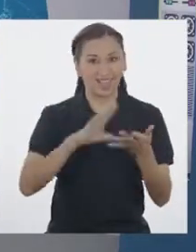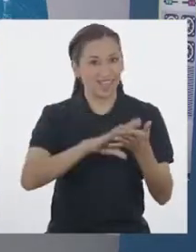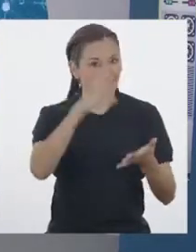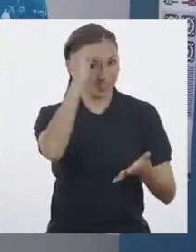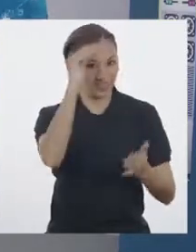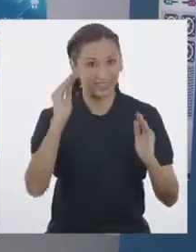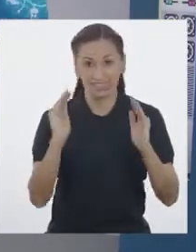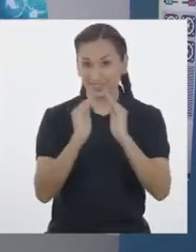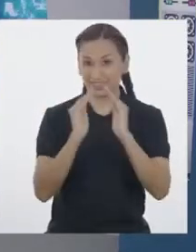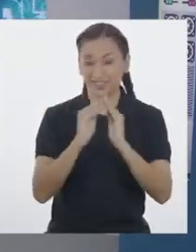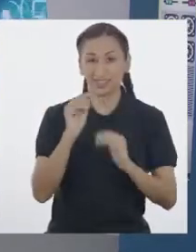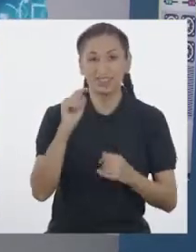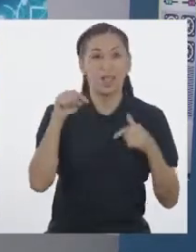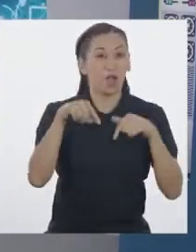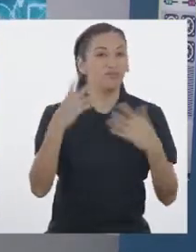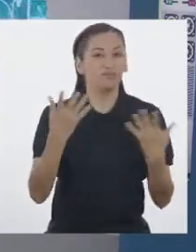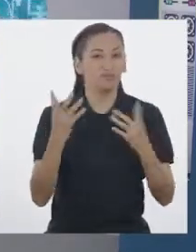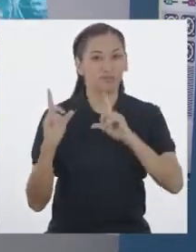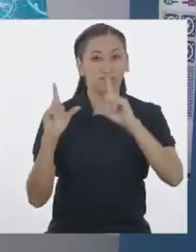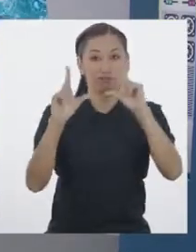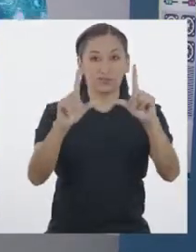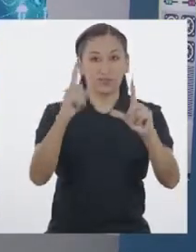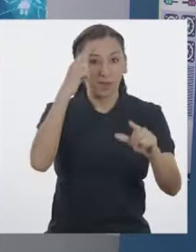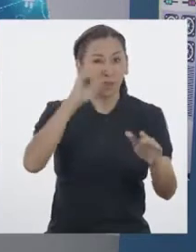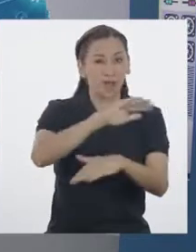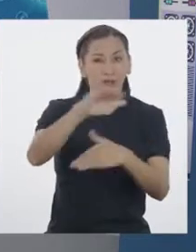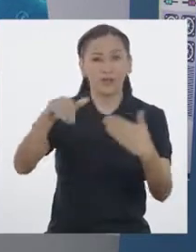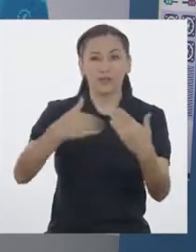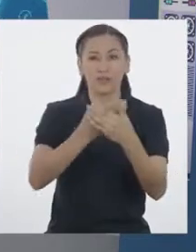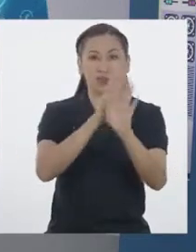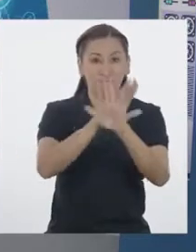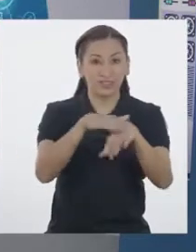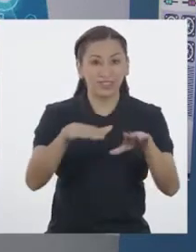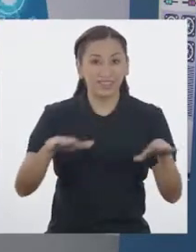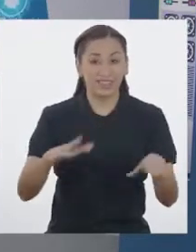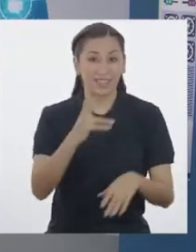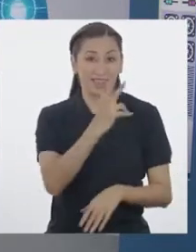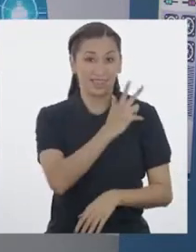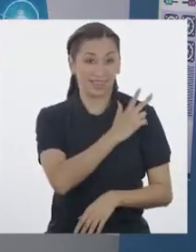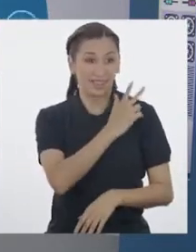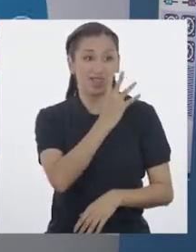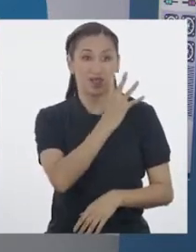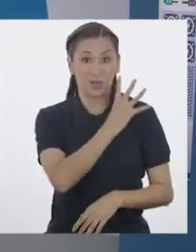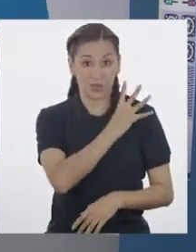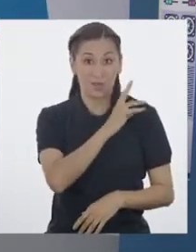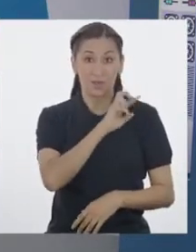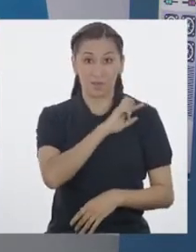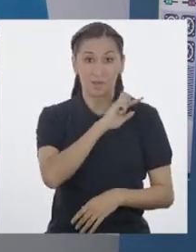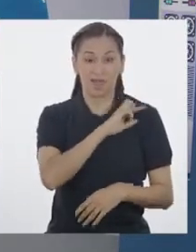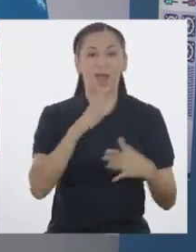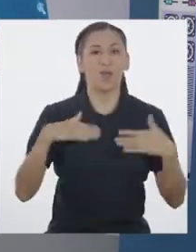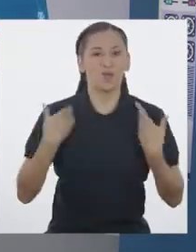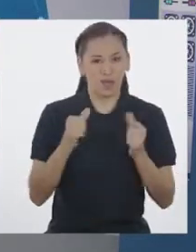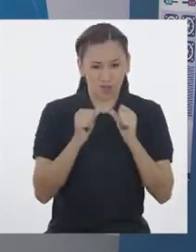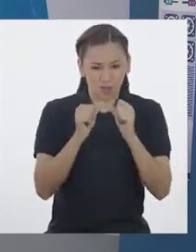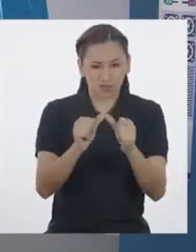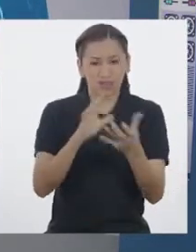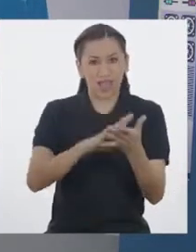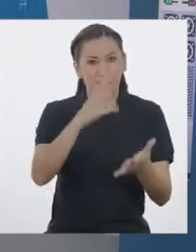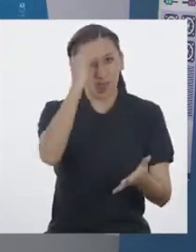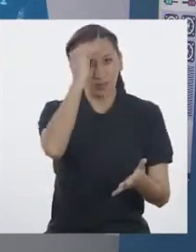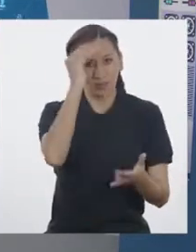a Aprendo en Casa. Un programa para que todas las niñas y los niños de tercero y cuarto puedan seguir